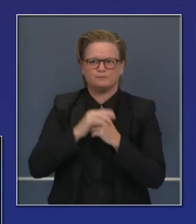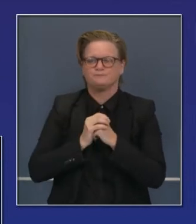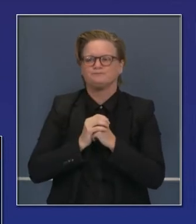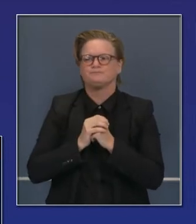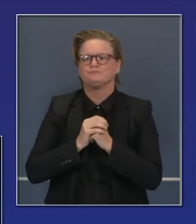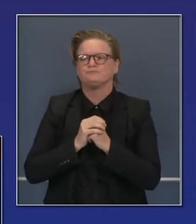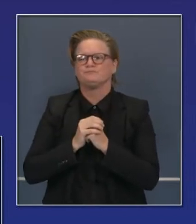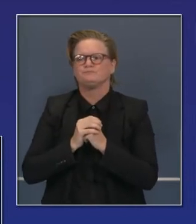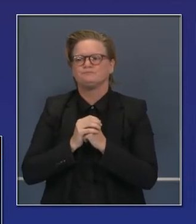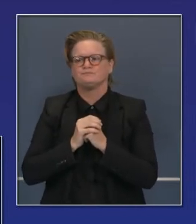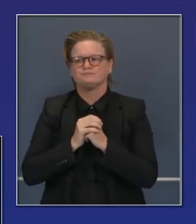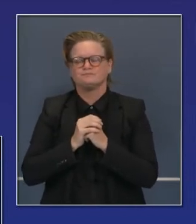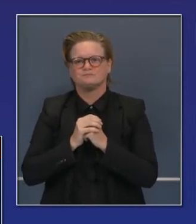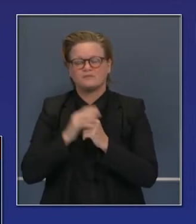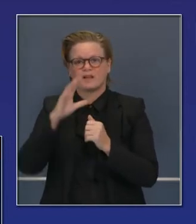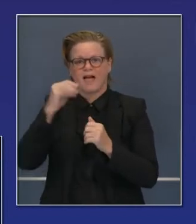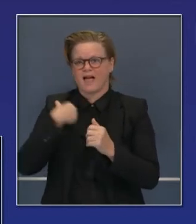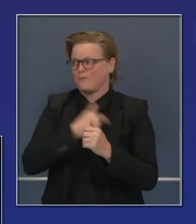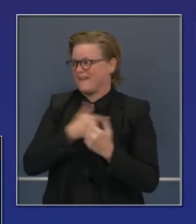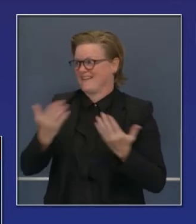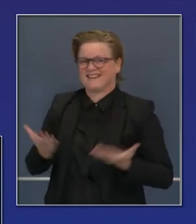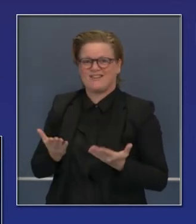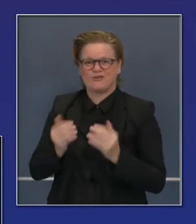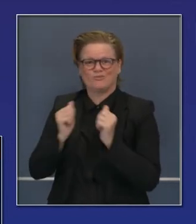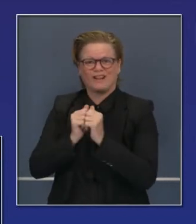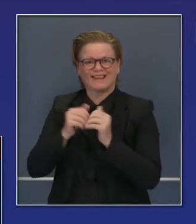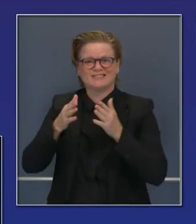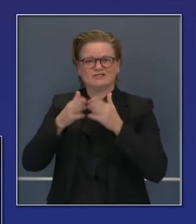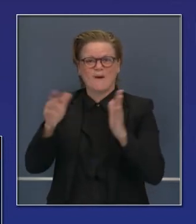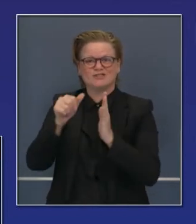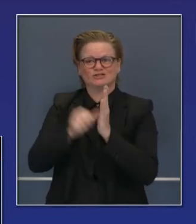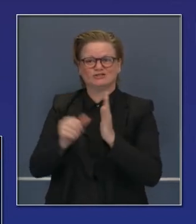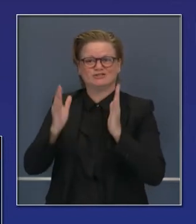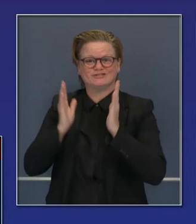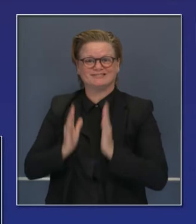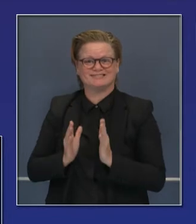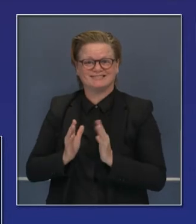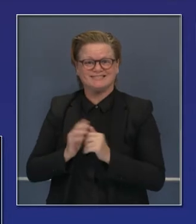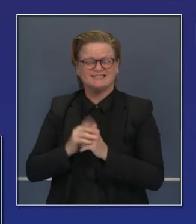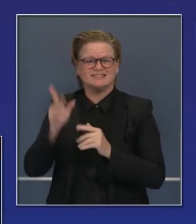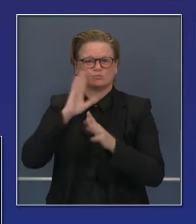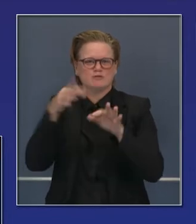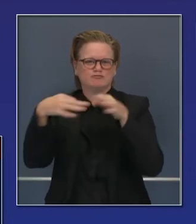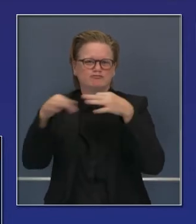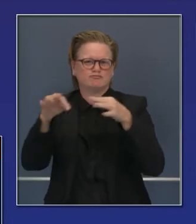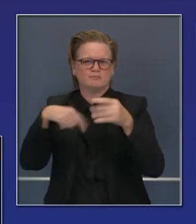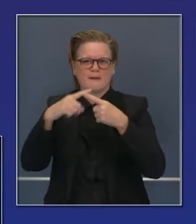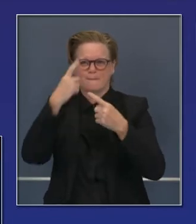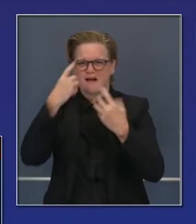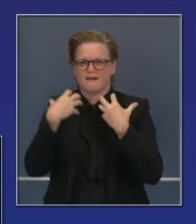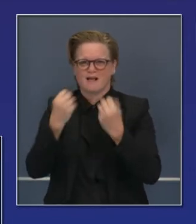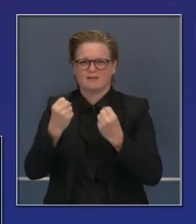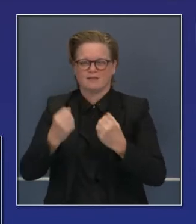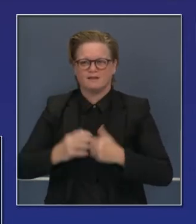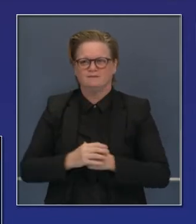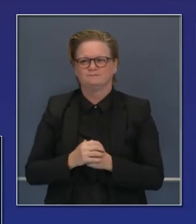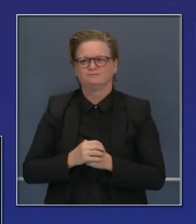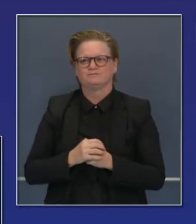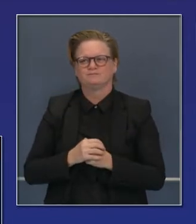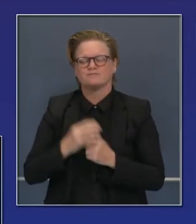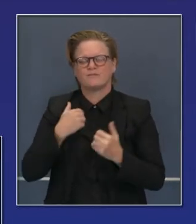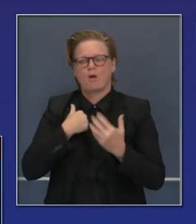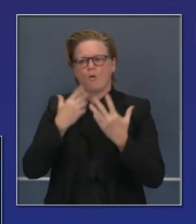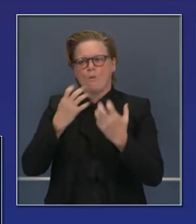hablar de los detalles sobre algunas de las interrogantes que muchos tienen. Y también quiero expresar mi respeto